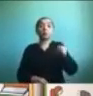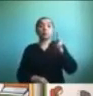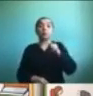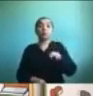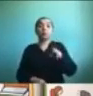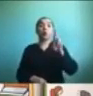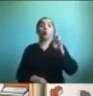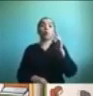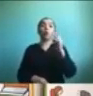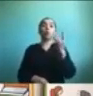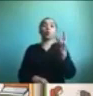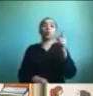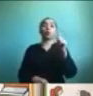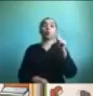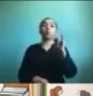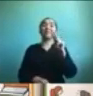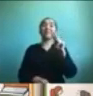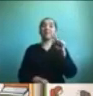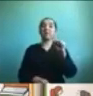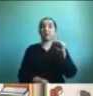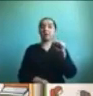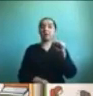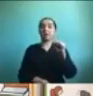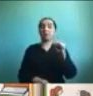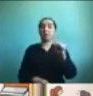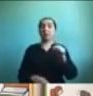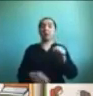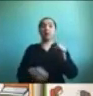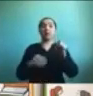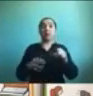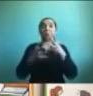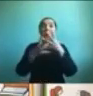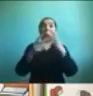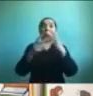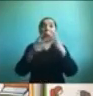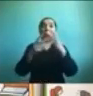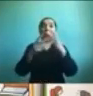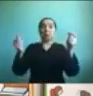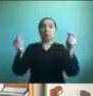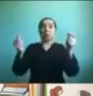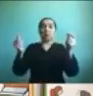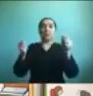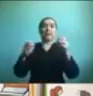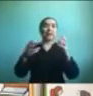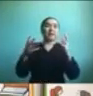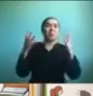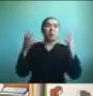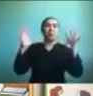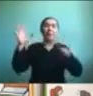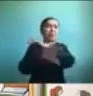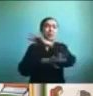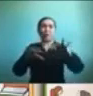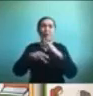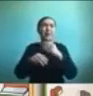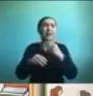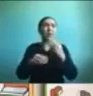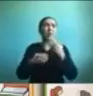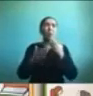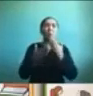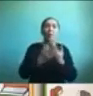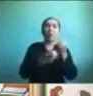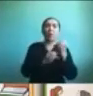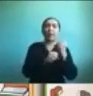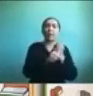nuestra rutina se desarma y eso es lo que también nos provoca un caos de no saber qué hacer cuándo estoy trabajando cuándo estoy